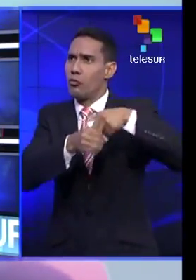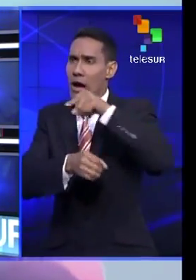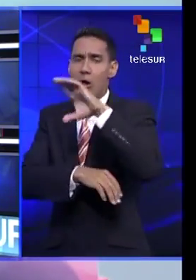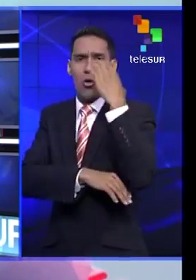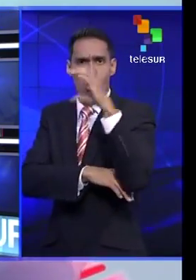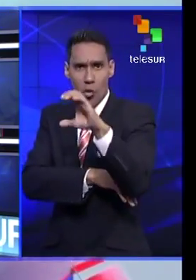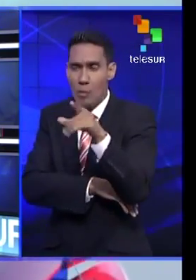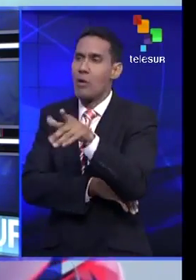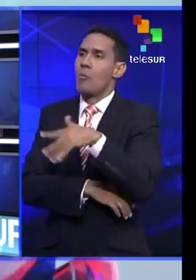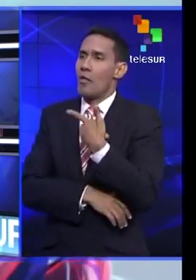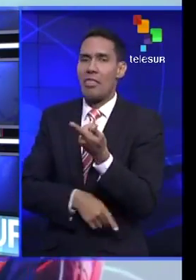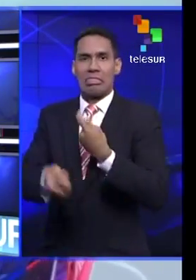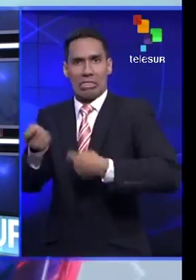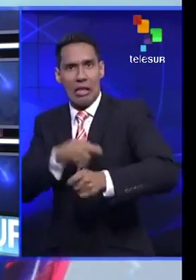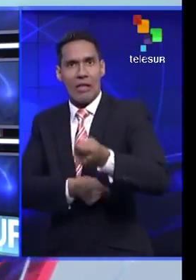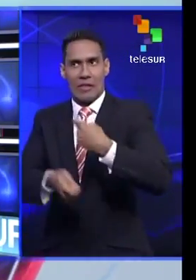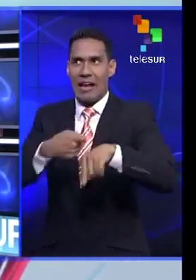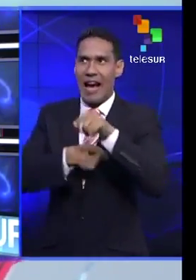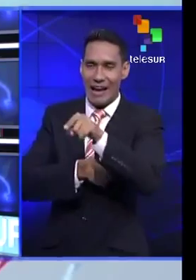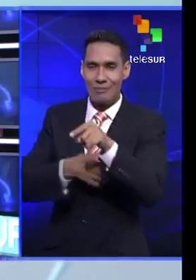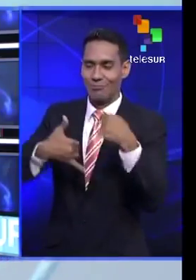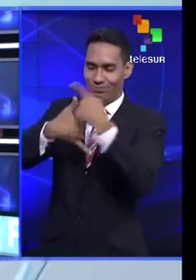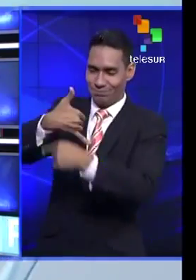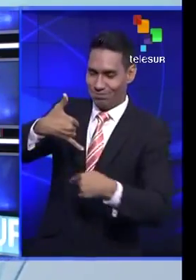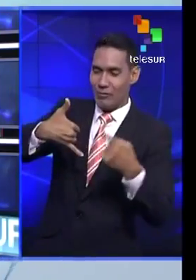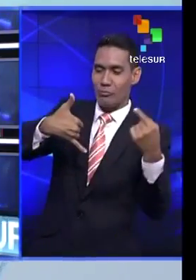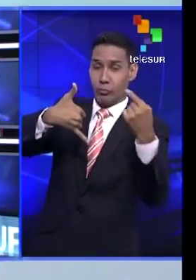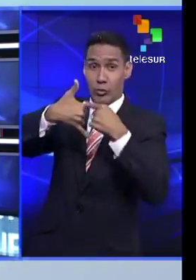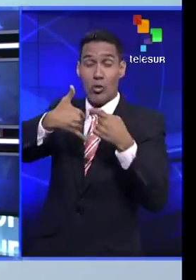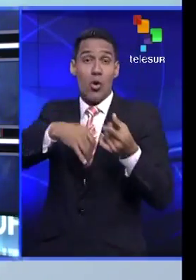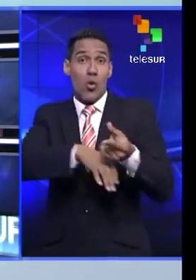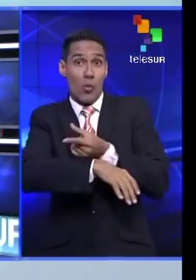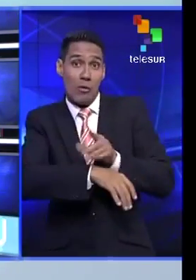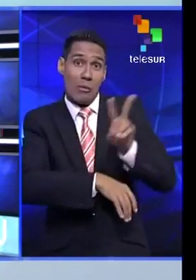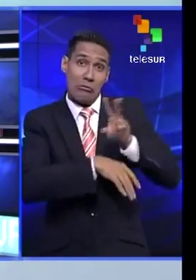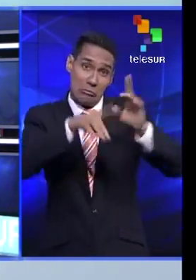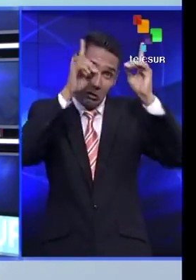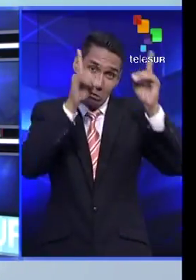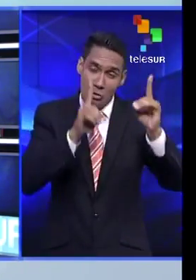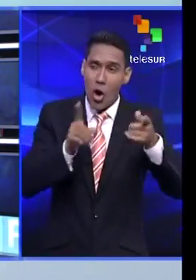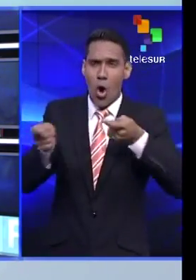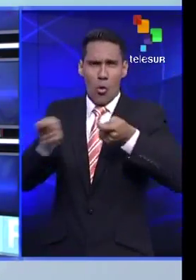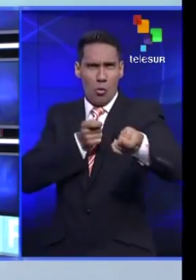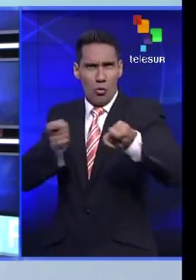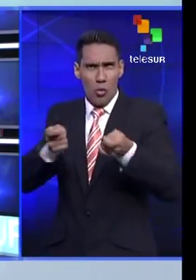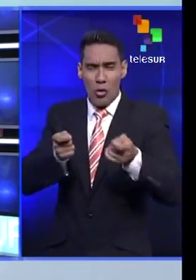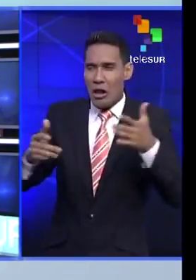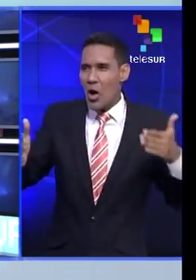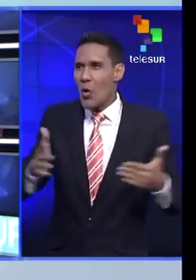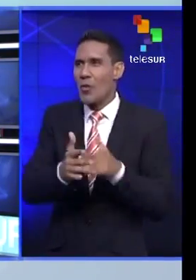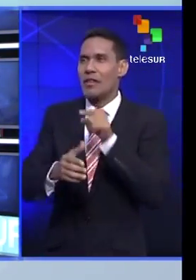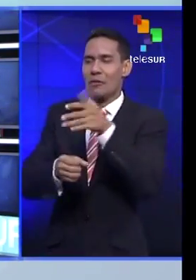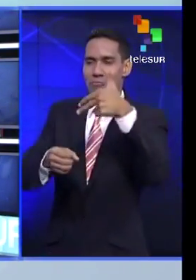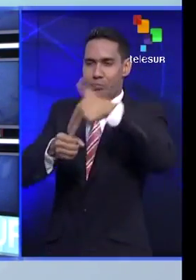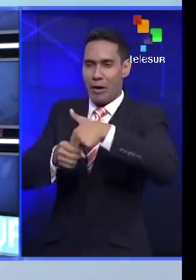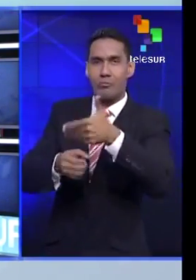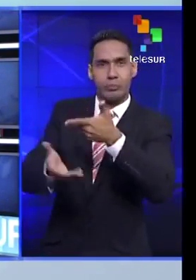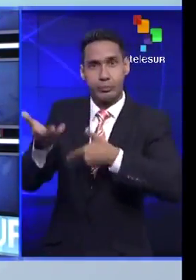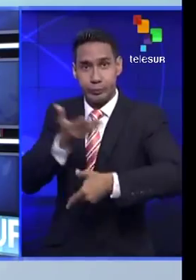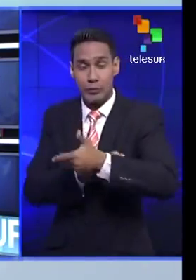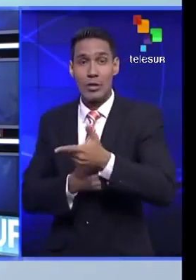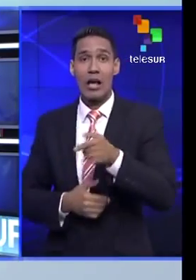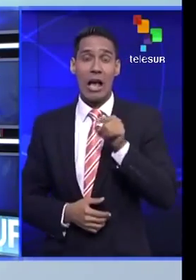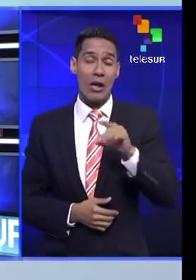satisfacer la demanda que hay en el norte de Santander. Desde que el gobierno venezolano decidió aplicar esos controles al contrabando de combustible, Cúcuta